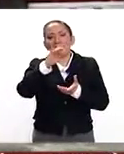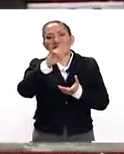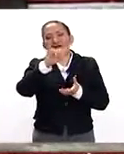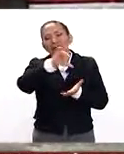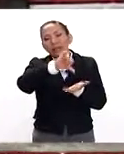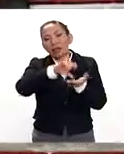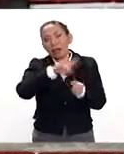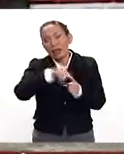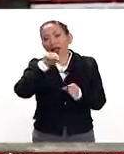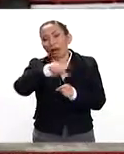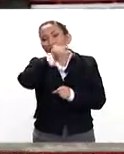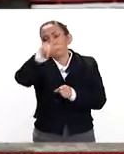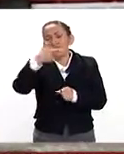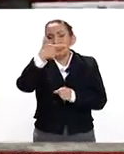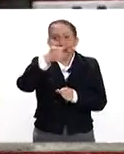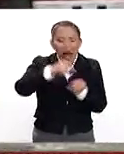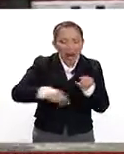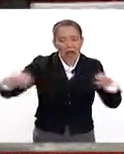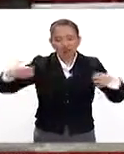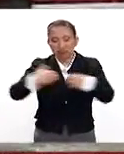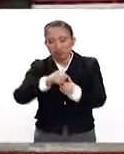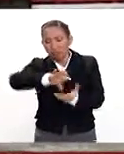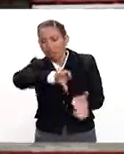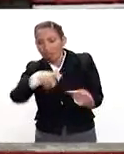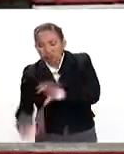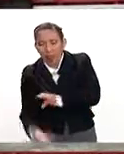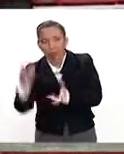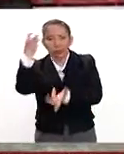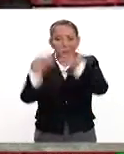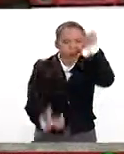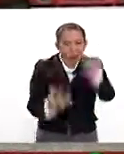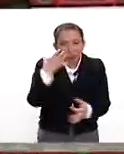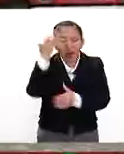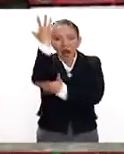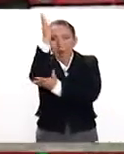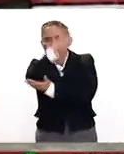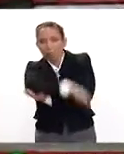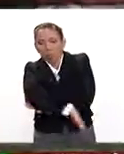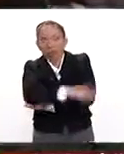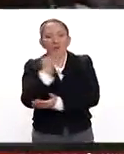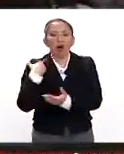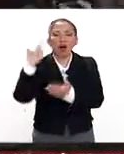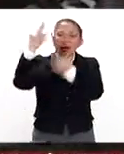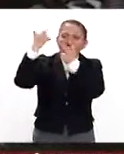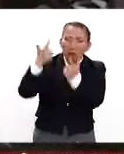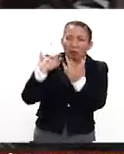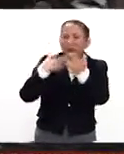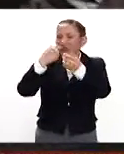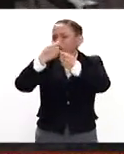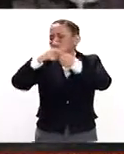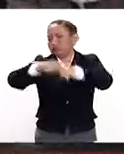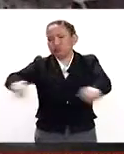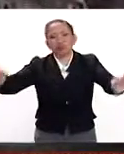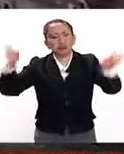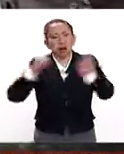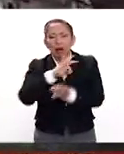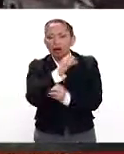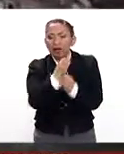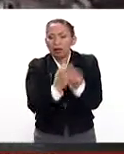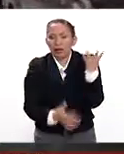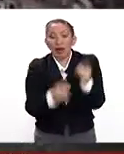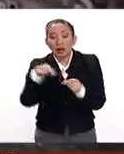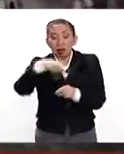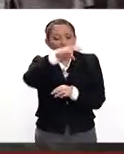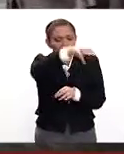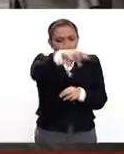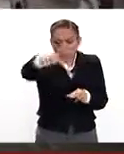De aquí salen para las fugas de gas, los choques, las volcaduras, los incendios, árboles caídos, cortocircuitos, derrumbos, en fin. Todas las estaciones